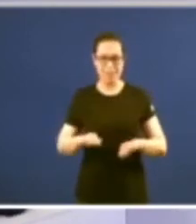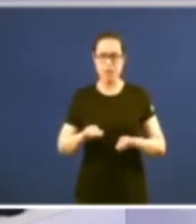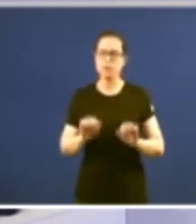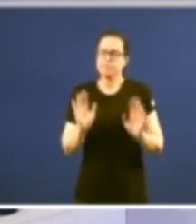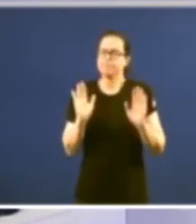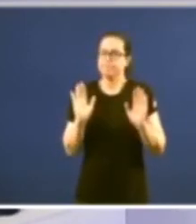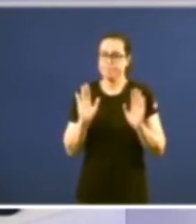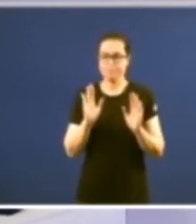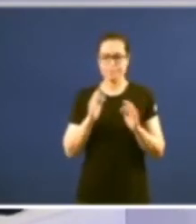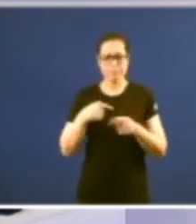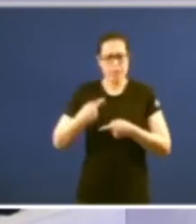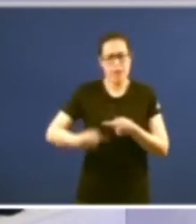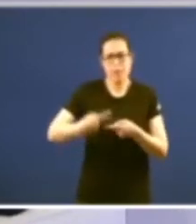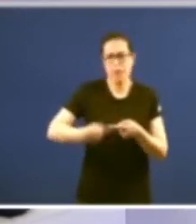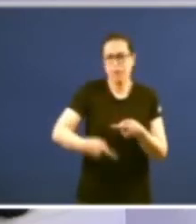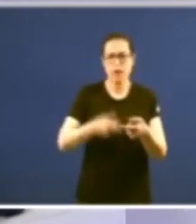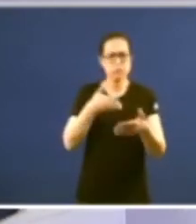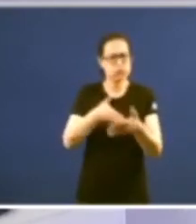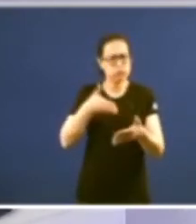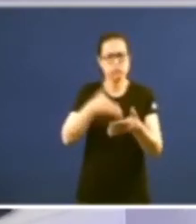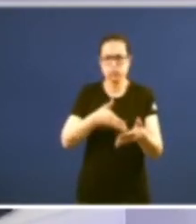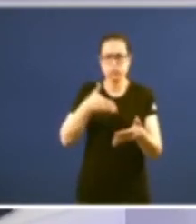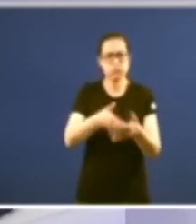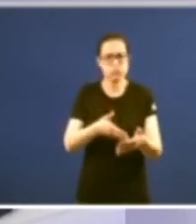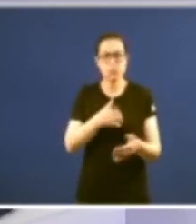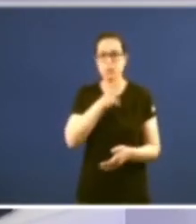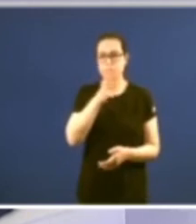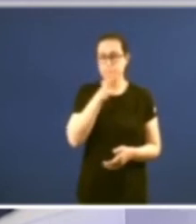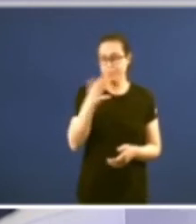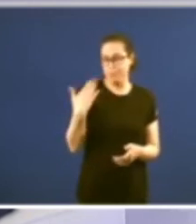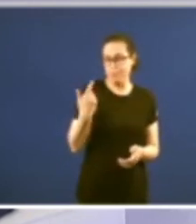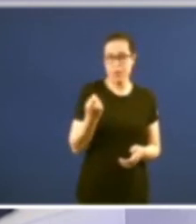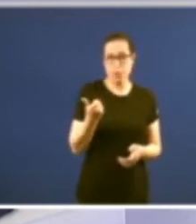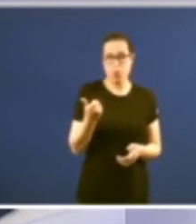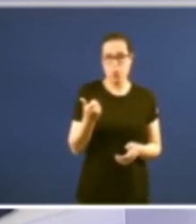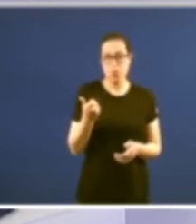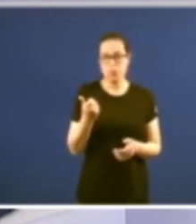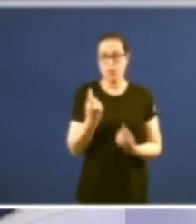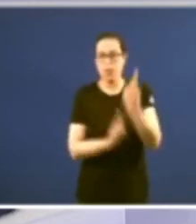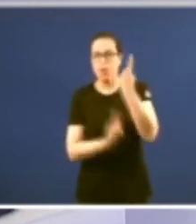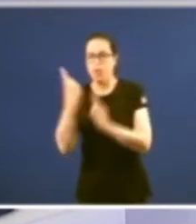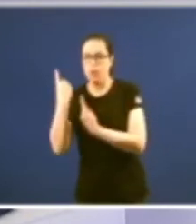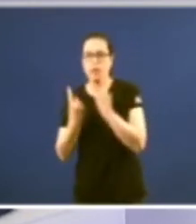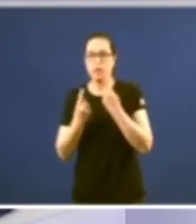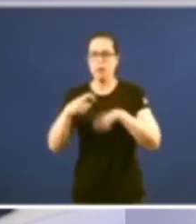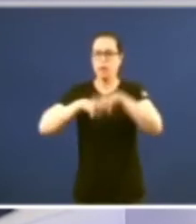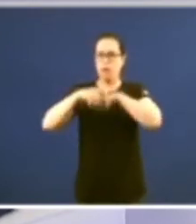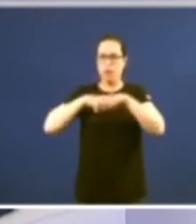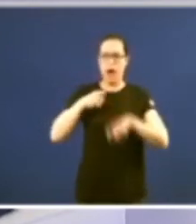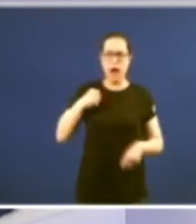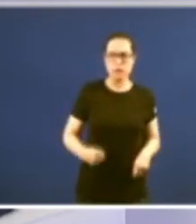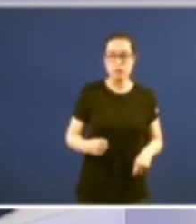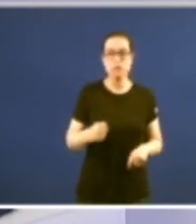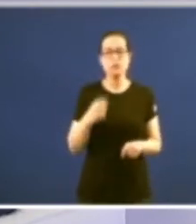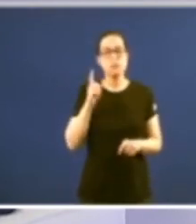ameazada a cotío por exemplo por ese afán recentralizador que resurde de cal non vez e ao mesmo tempo xega a ter ainda